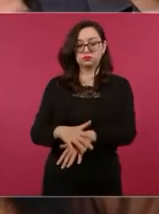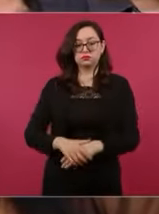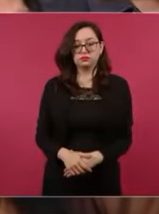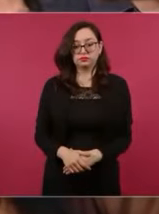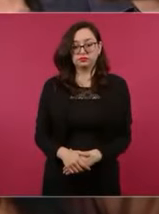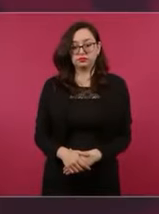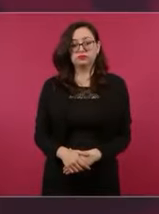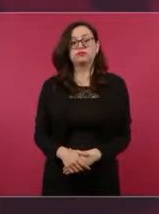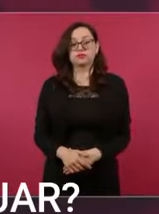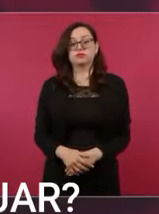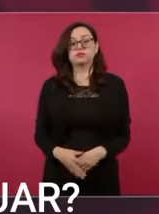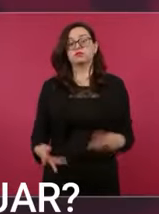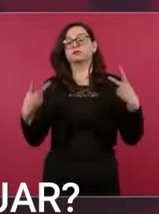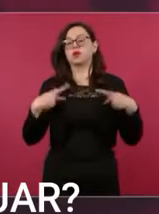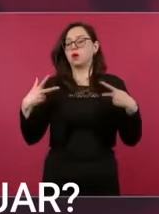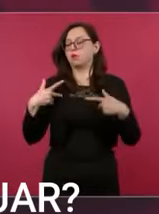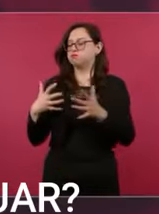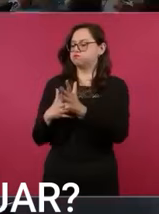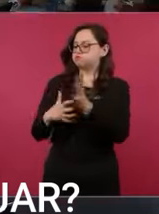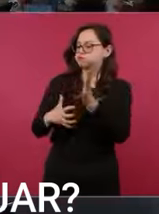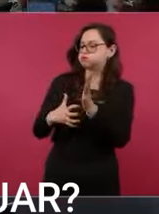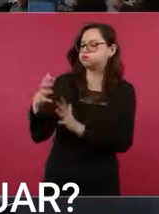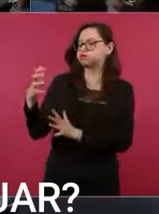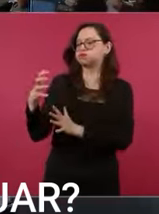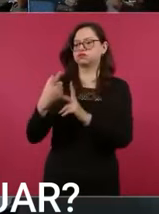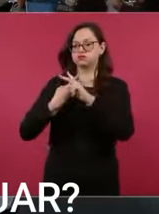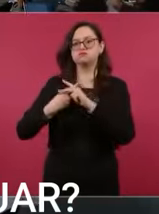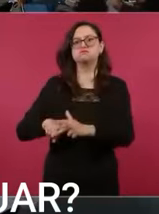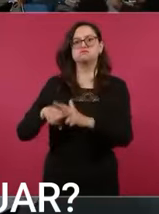millones de mexicanos. ¿Pero si ellos así no deciden, voy a continuar?